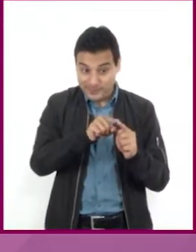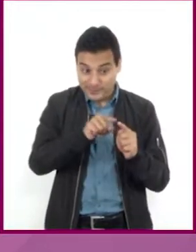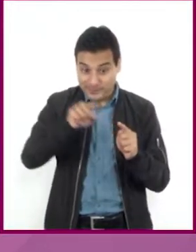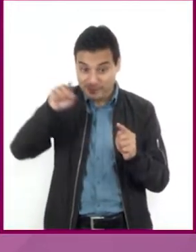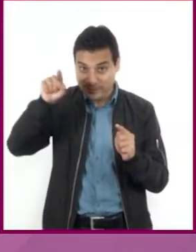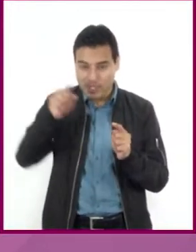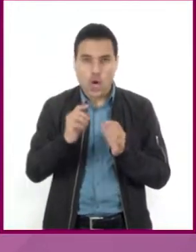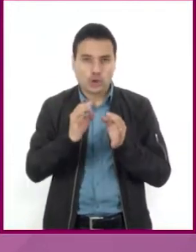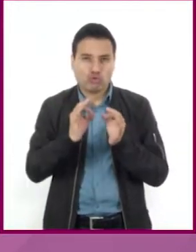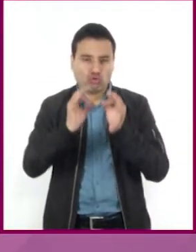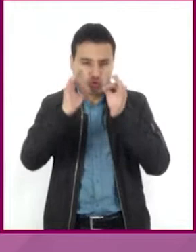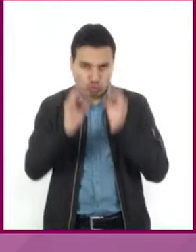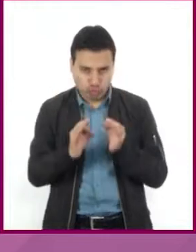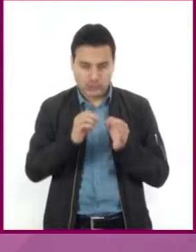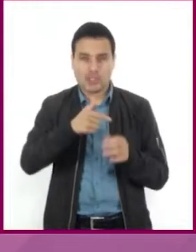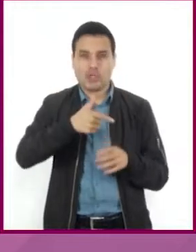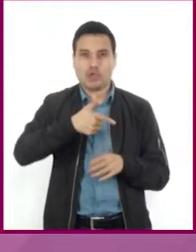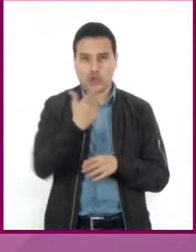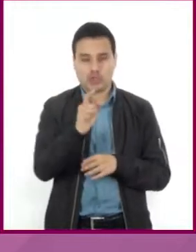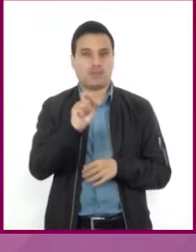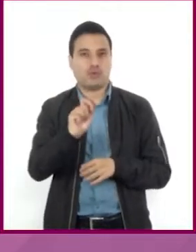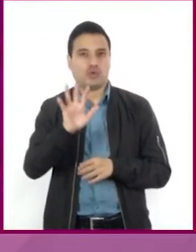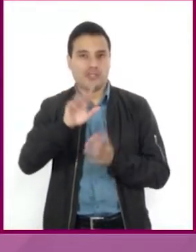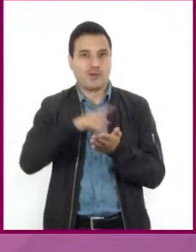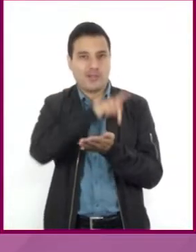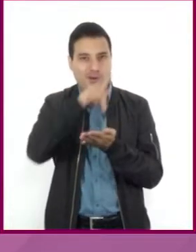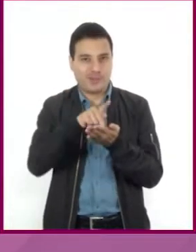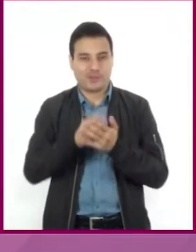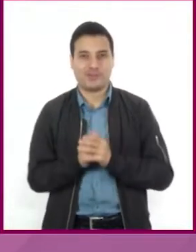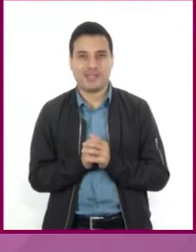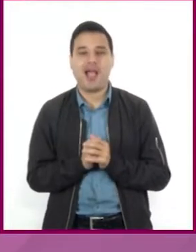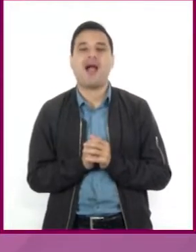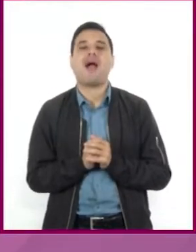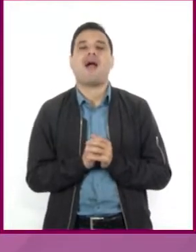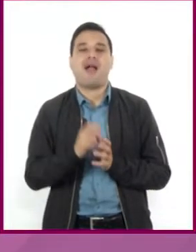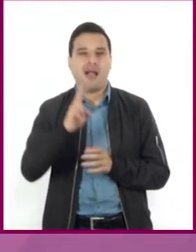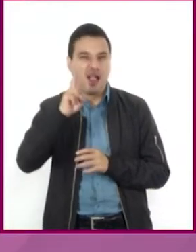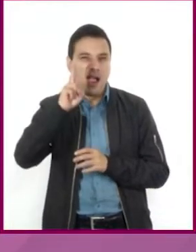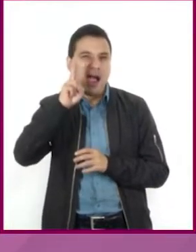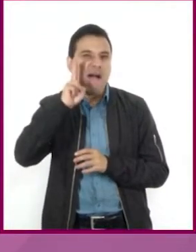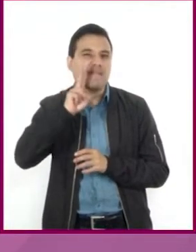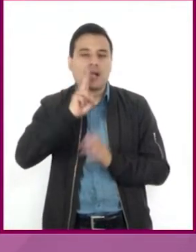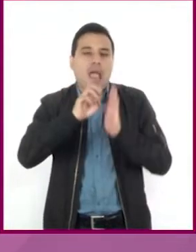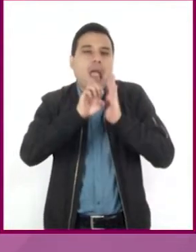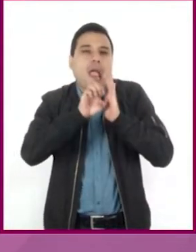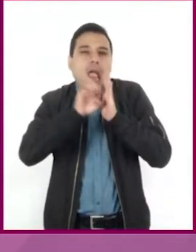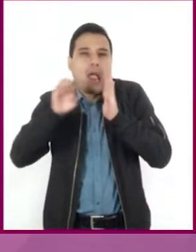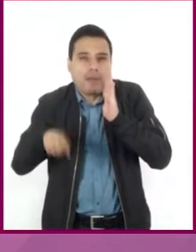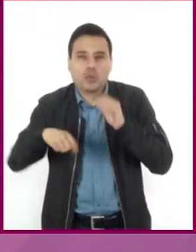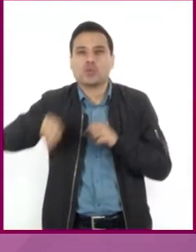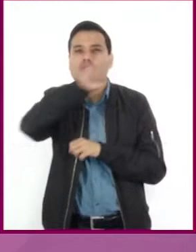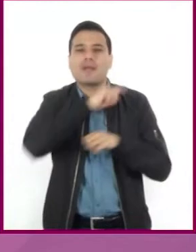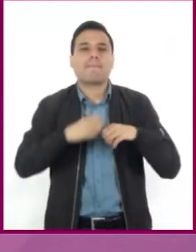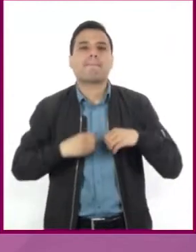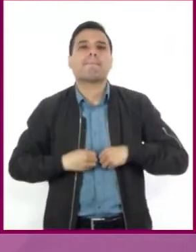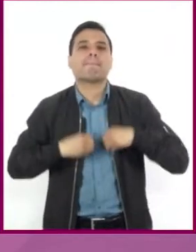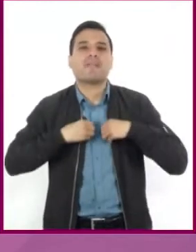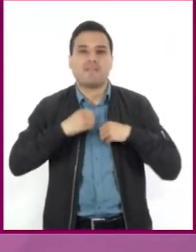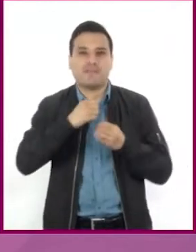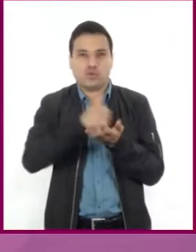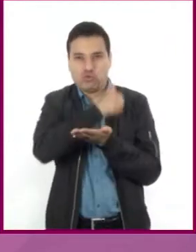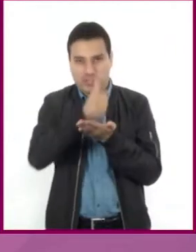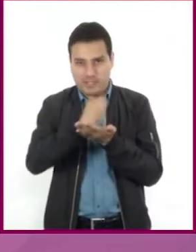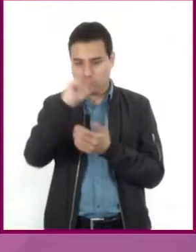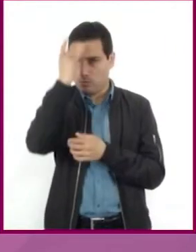en kilómetros. ¿Qué hay entre estos dos puntos? A ver, supongamos que ustedes viven en la ciudad de San Luis